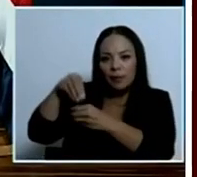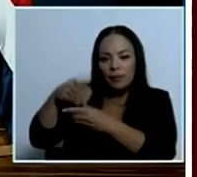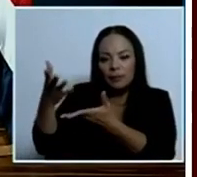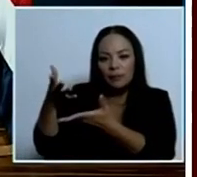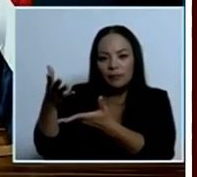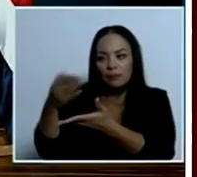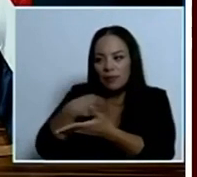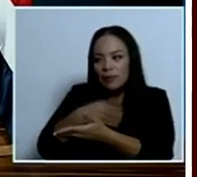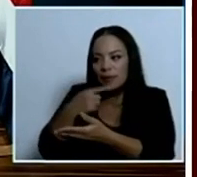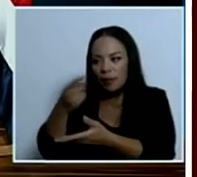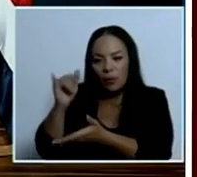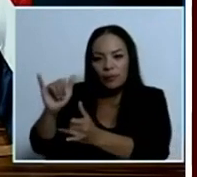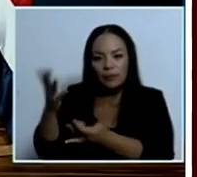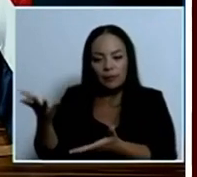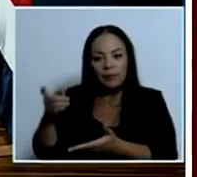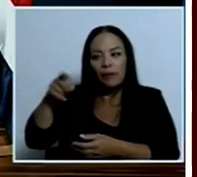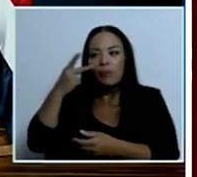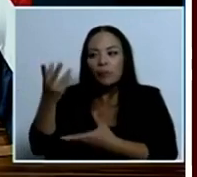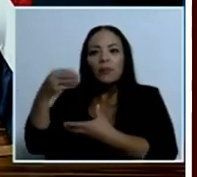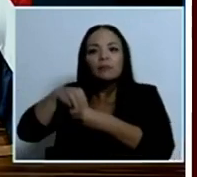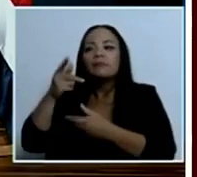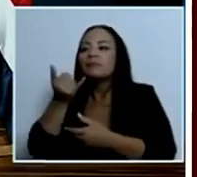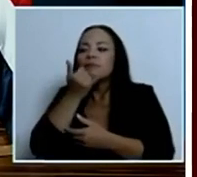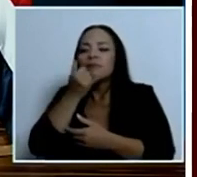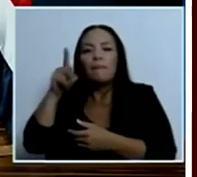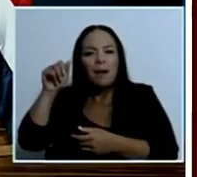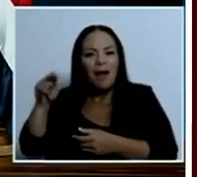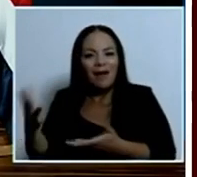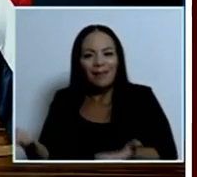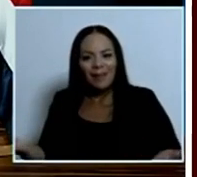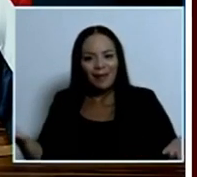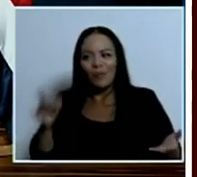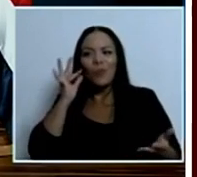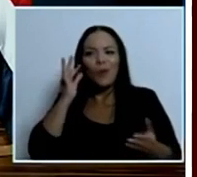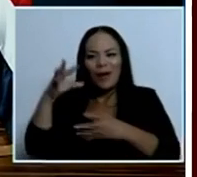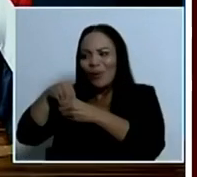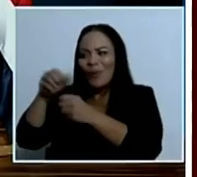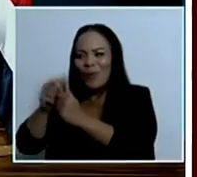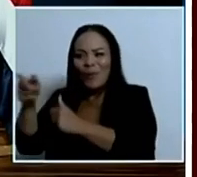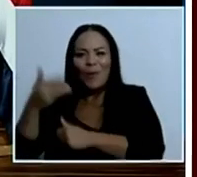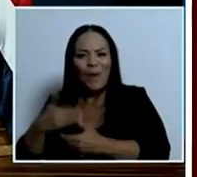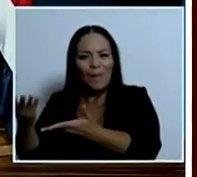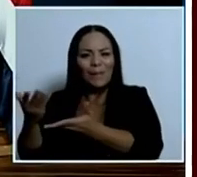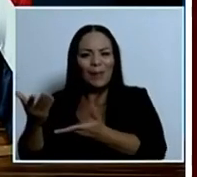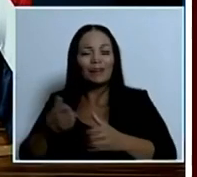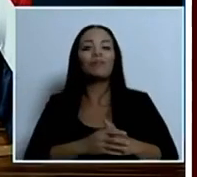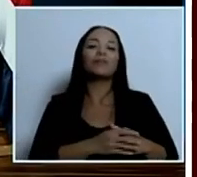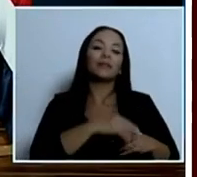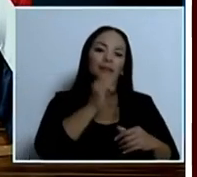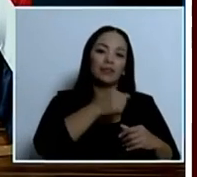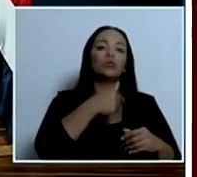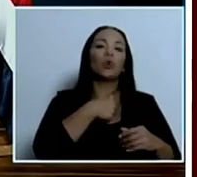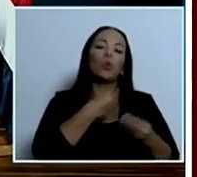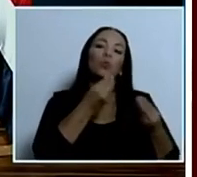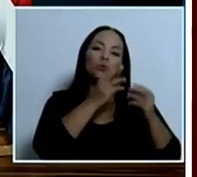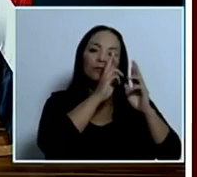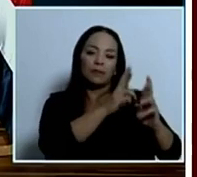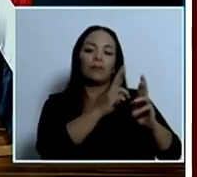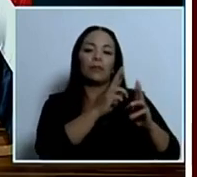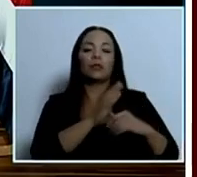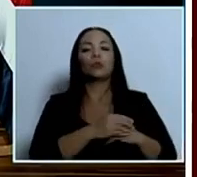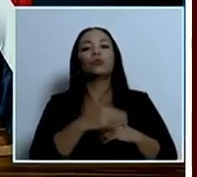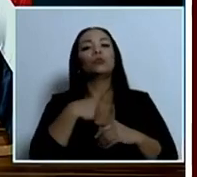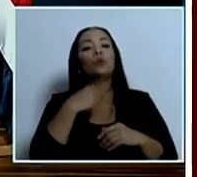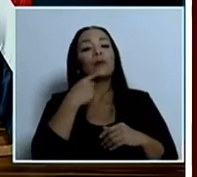que ver qué pasó dentro del PANI. Exacto. Ya vivía con él. Y yo, con todo respeto a este punto, lo que les